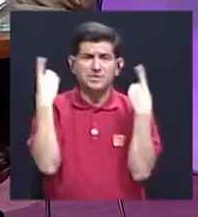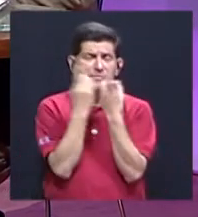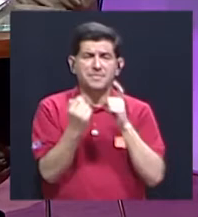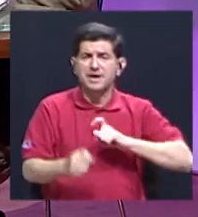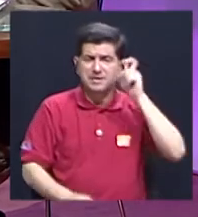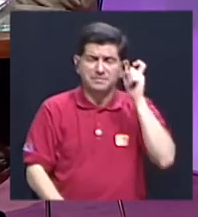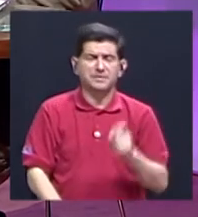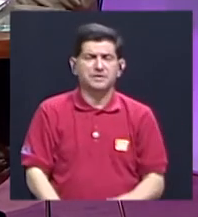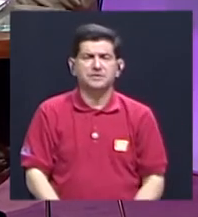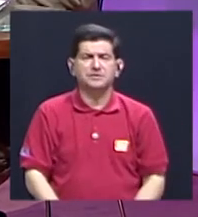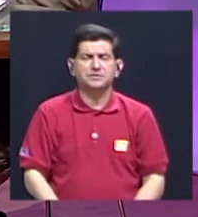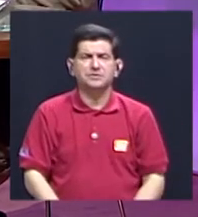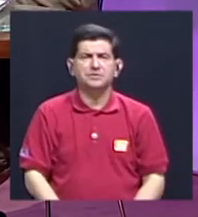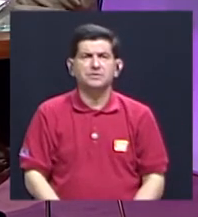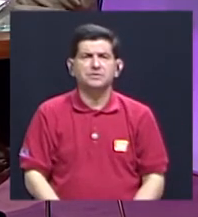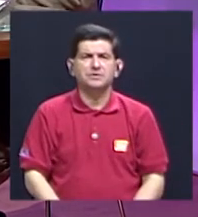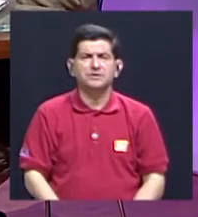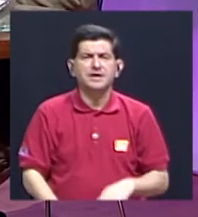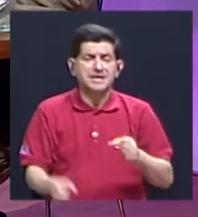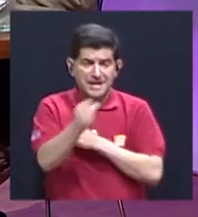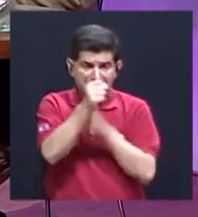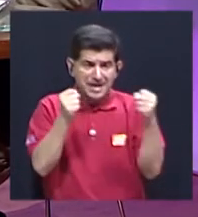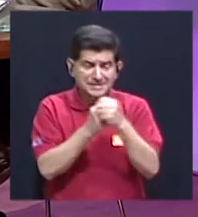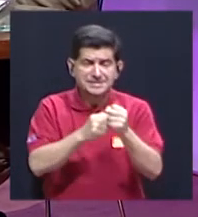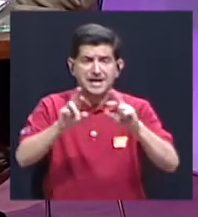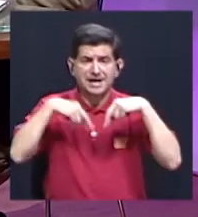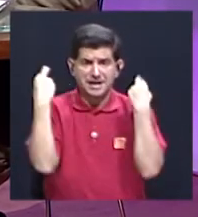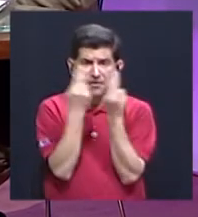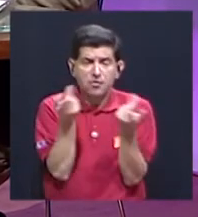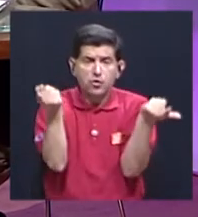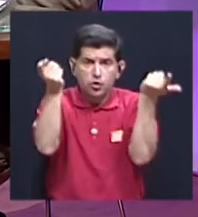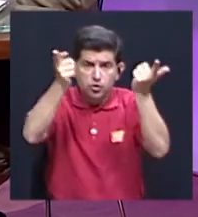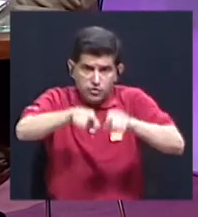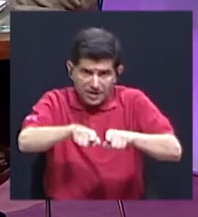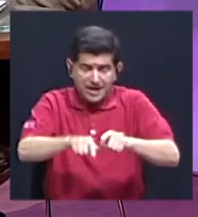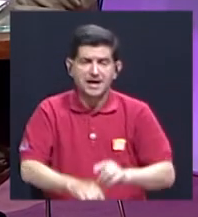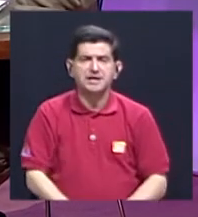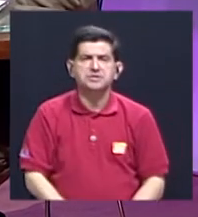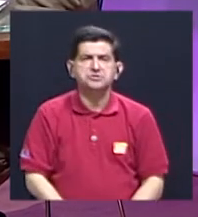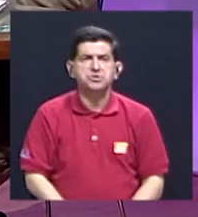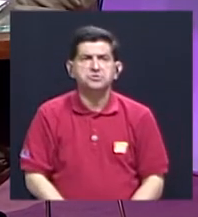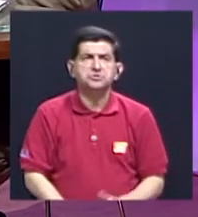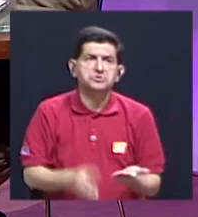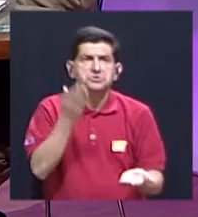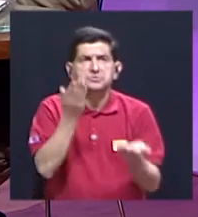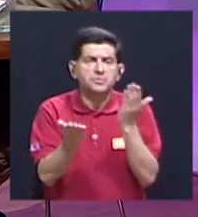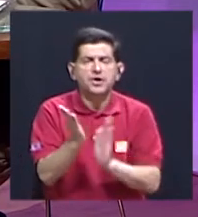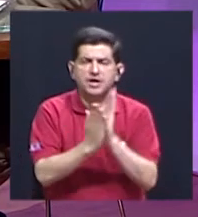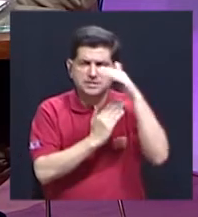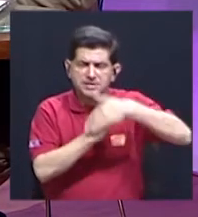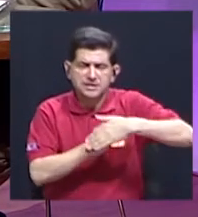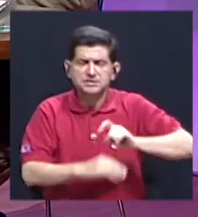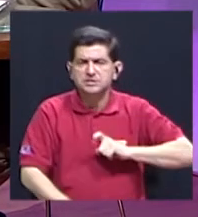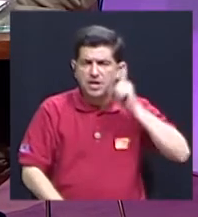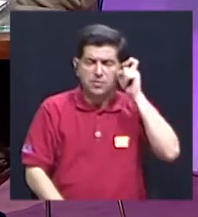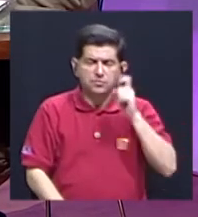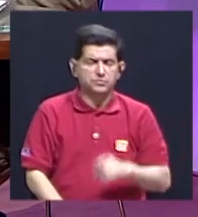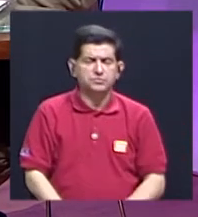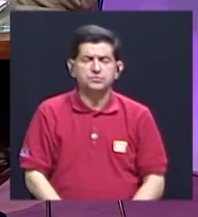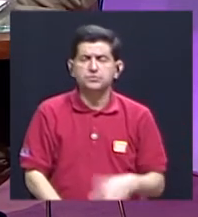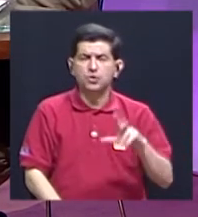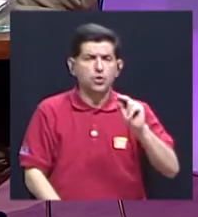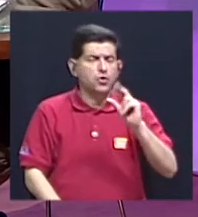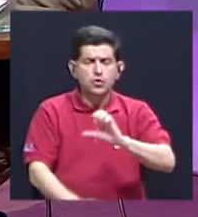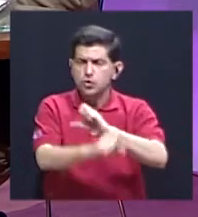La sala de audiencias para casos de eventuales abusos sexuales no garantizan la